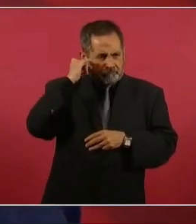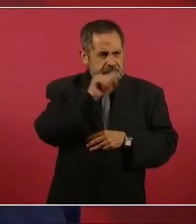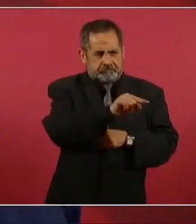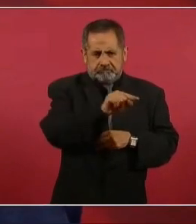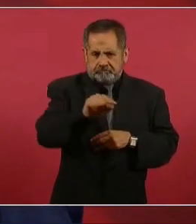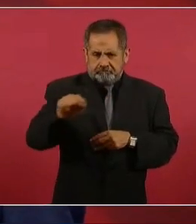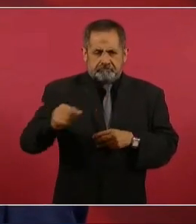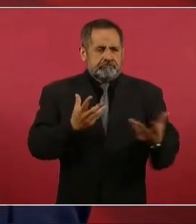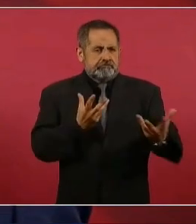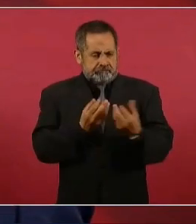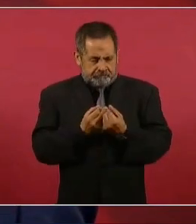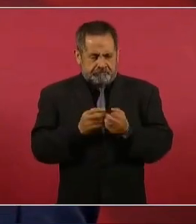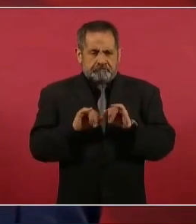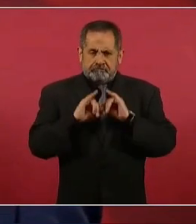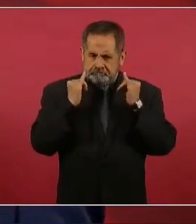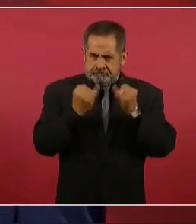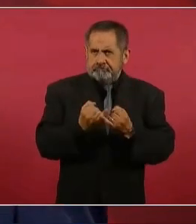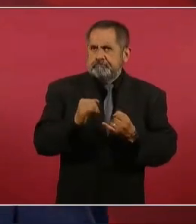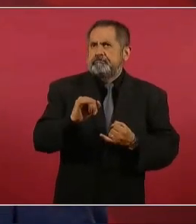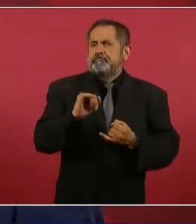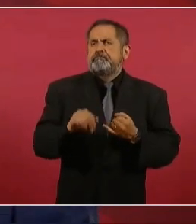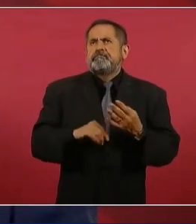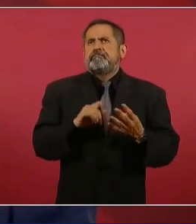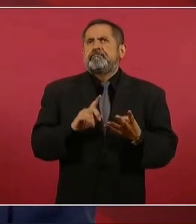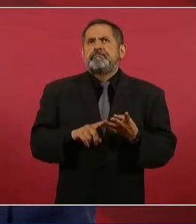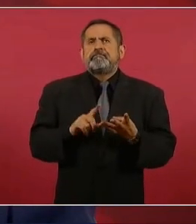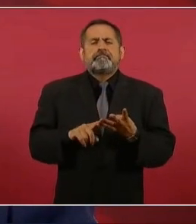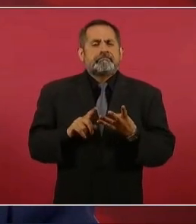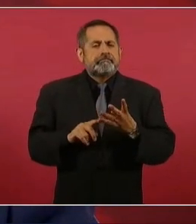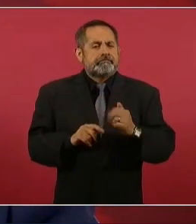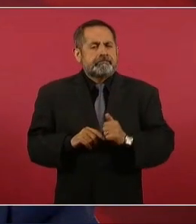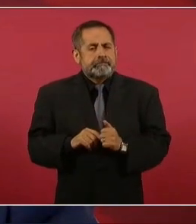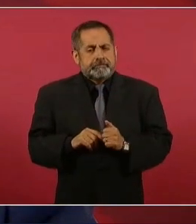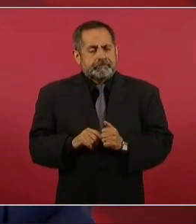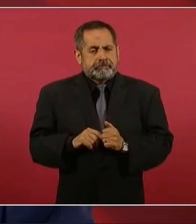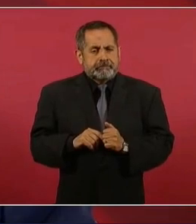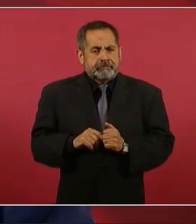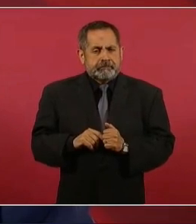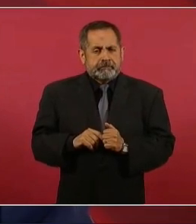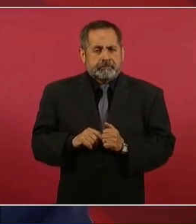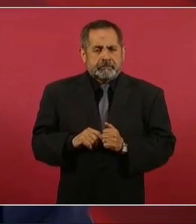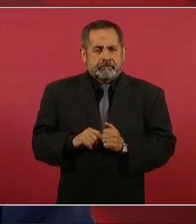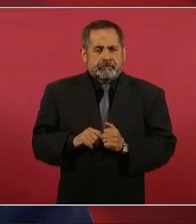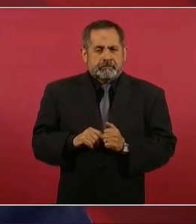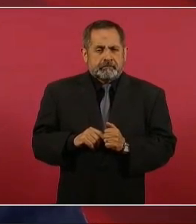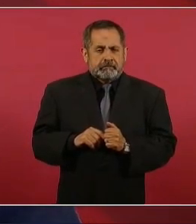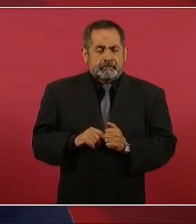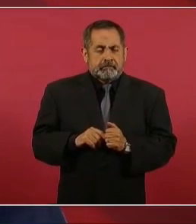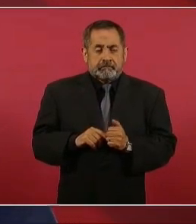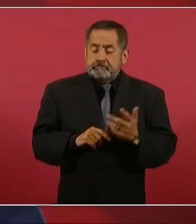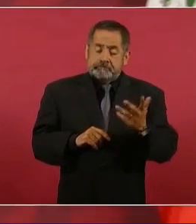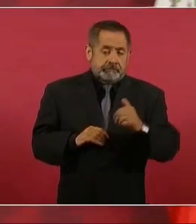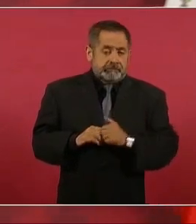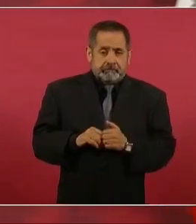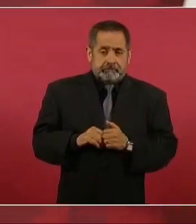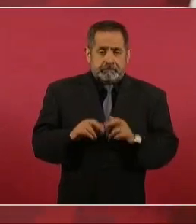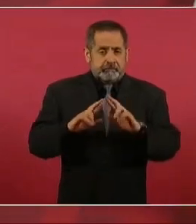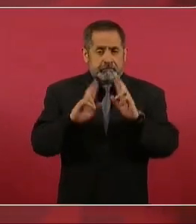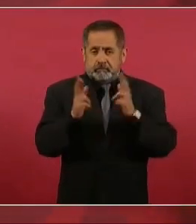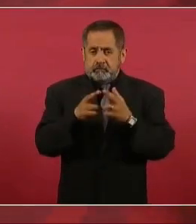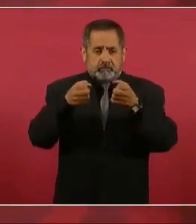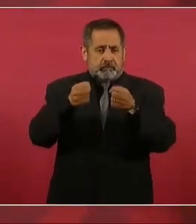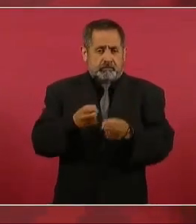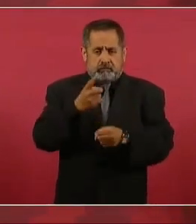van en la reunión de